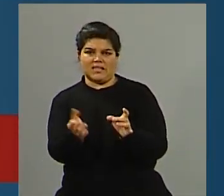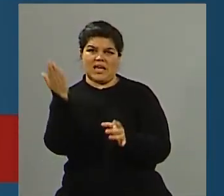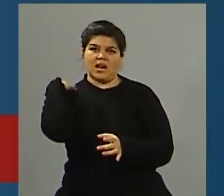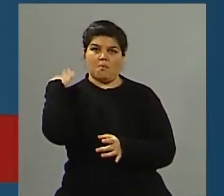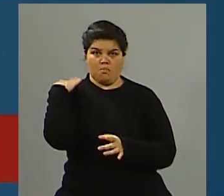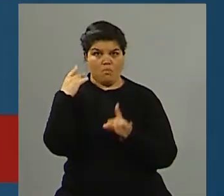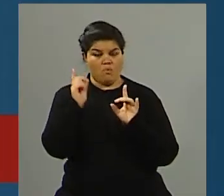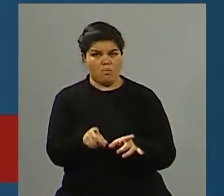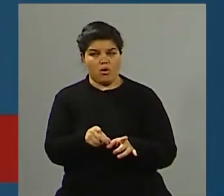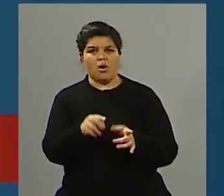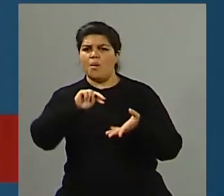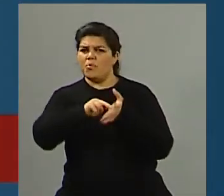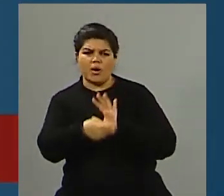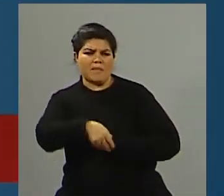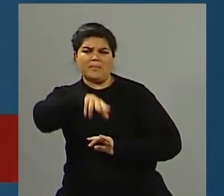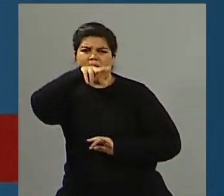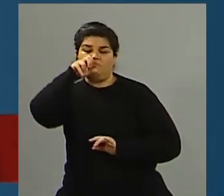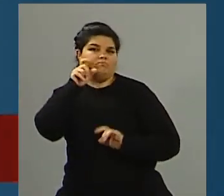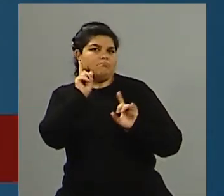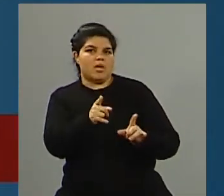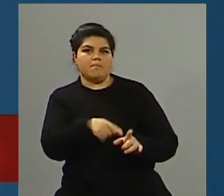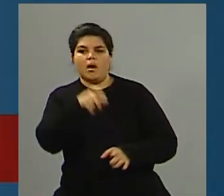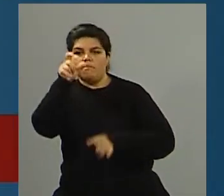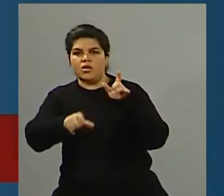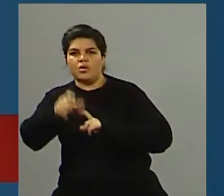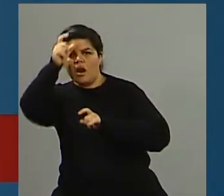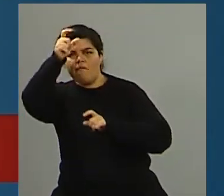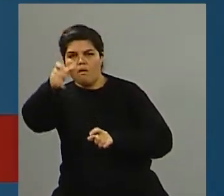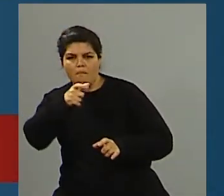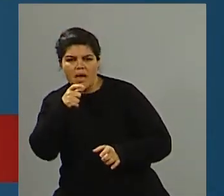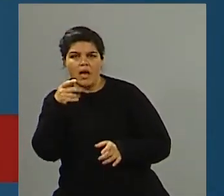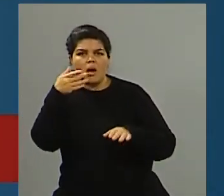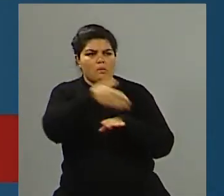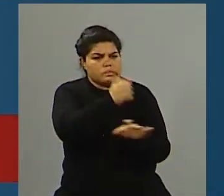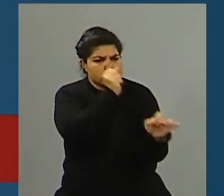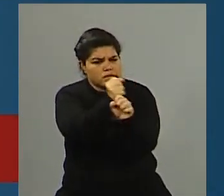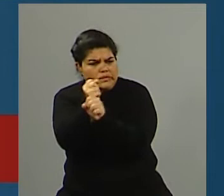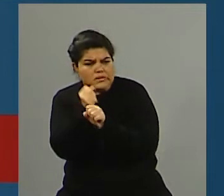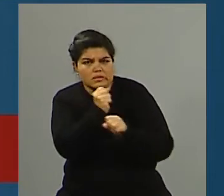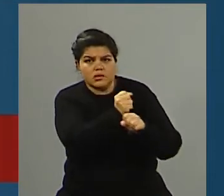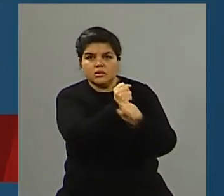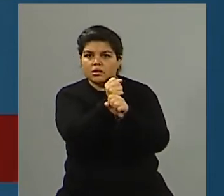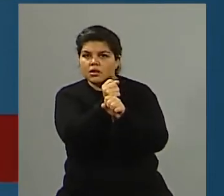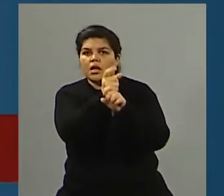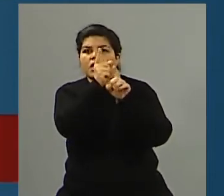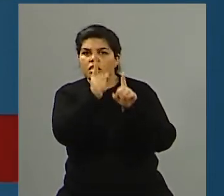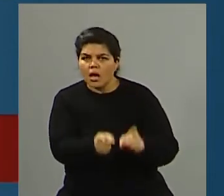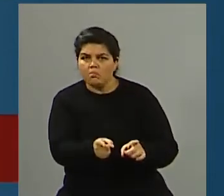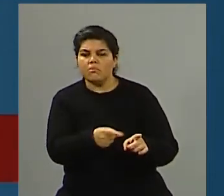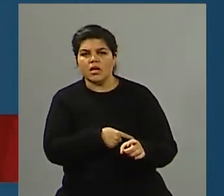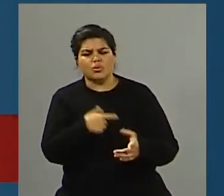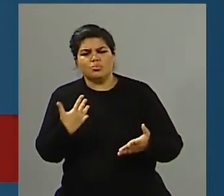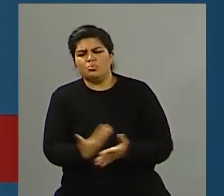todo lo que pasó ahí en las torres gemelas, ¿no? Y por supuesto la herida, la herida que hasta el día de hoy no hay